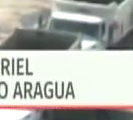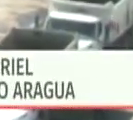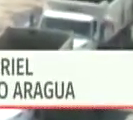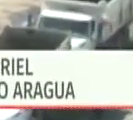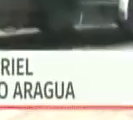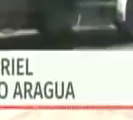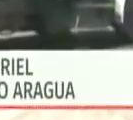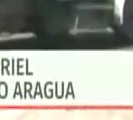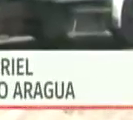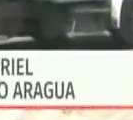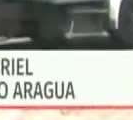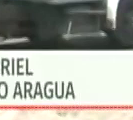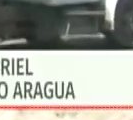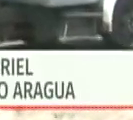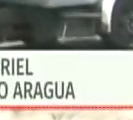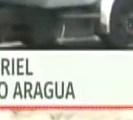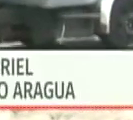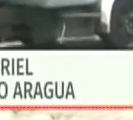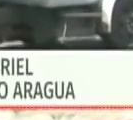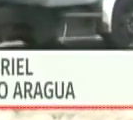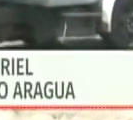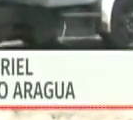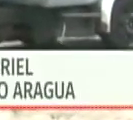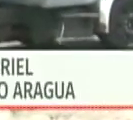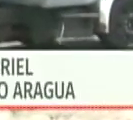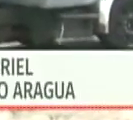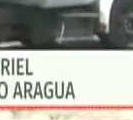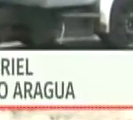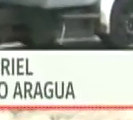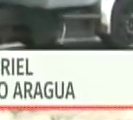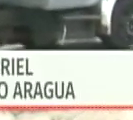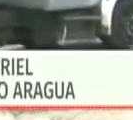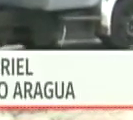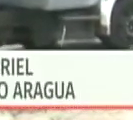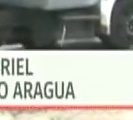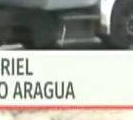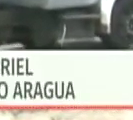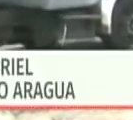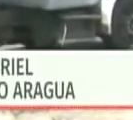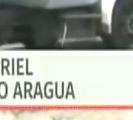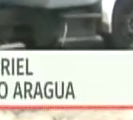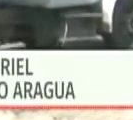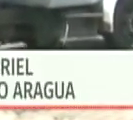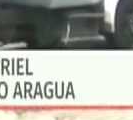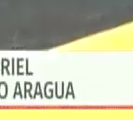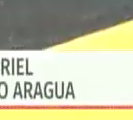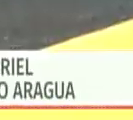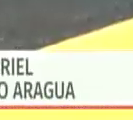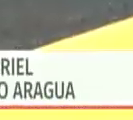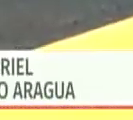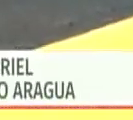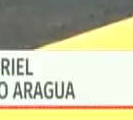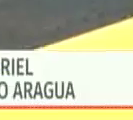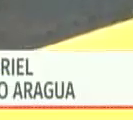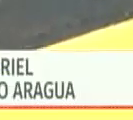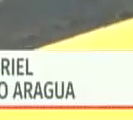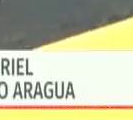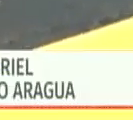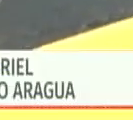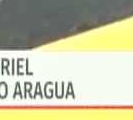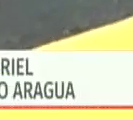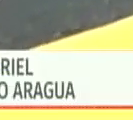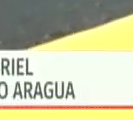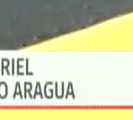total de 720 toneladas día tenemos y contamos con la disponibilidad de varios